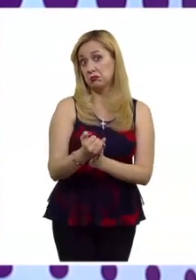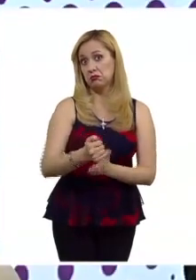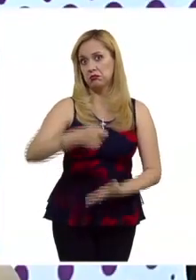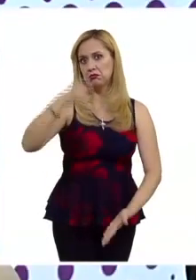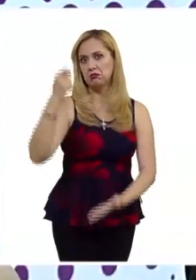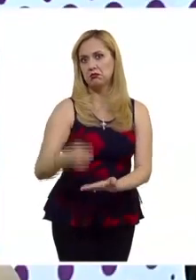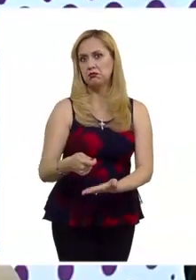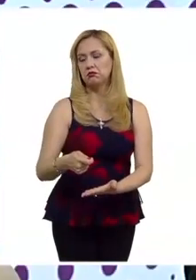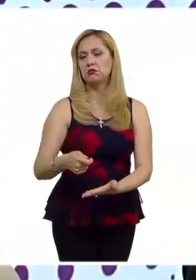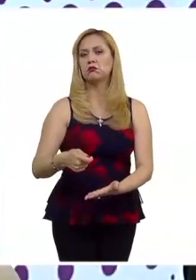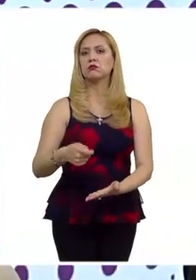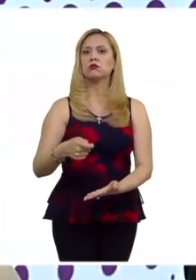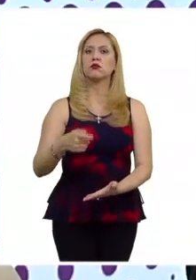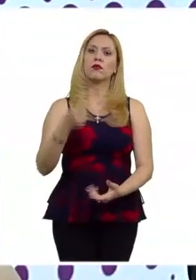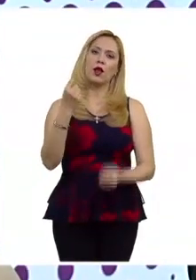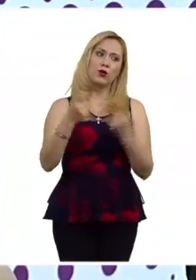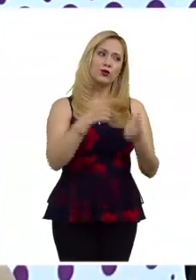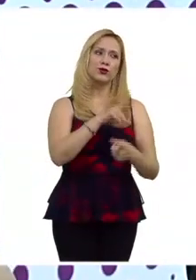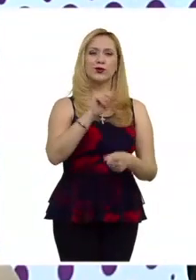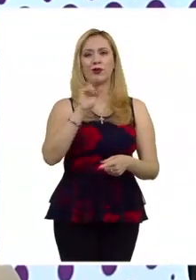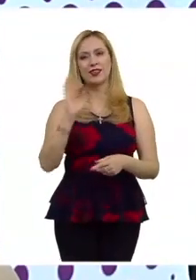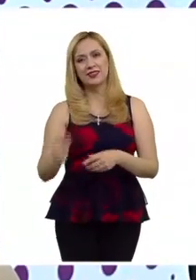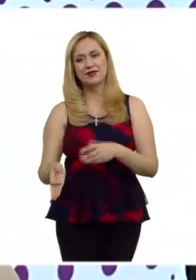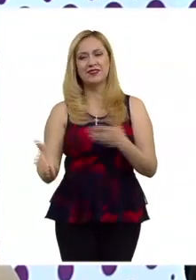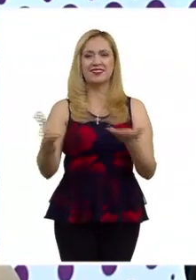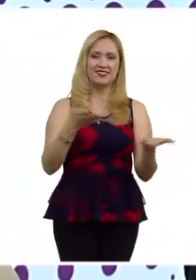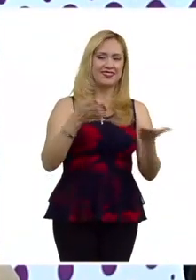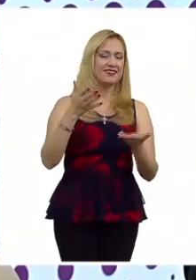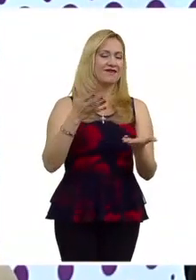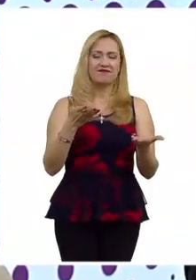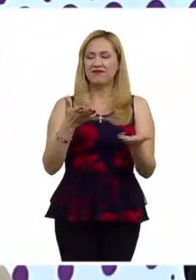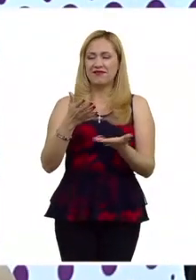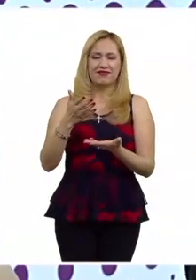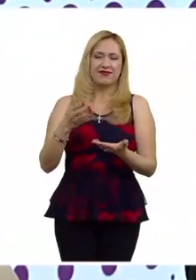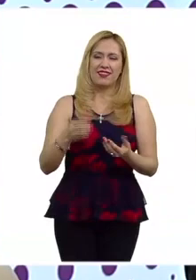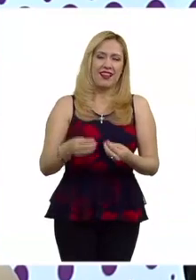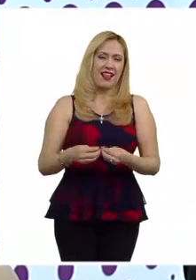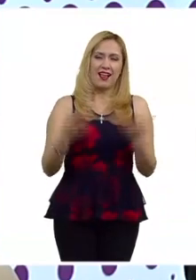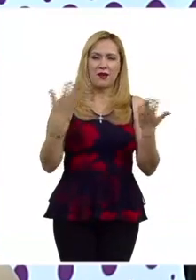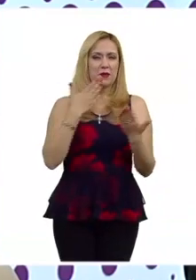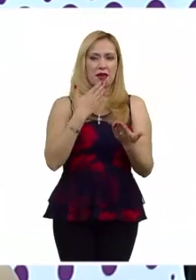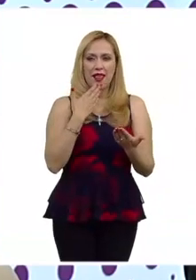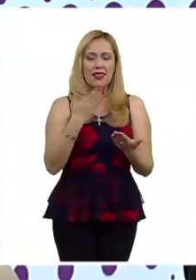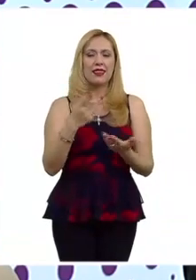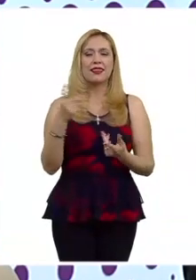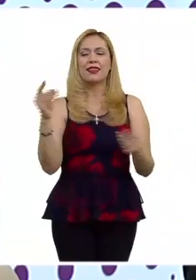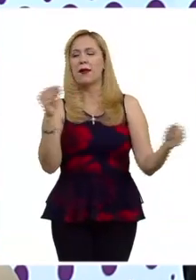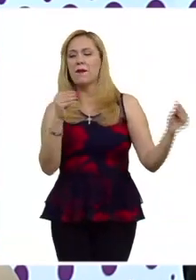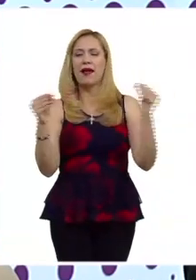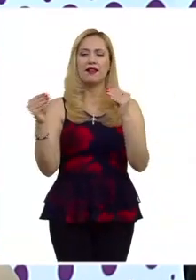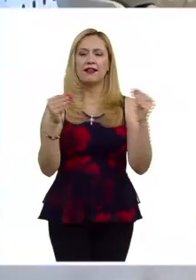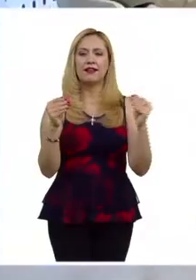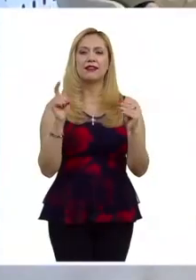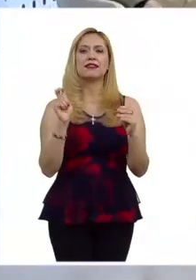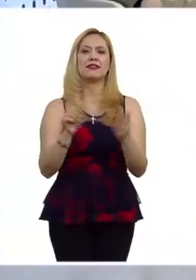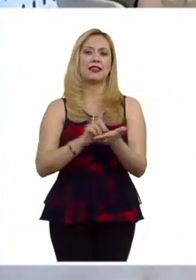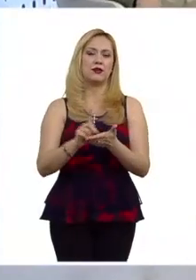tiene sus objeciones que bueno es común en cualquier debate sobre derechos humanos pero si quisieras dar tu opinión muchas gracias